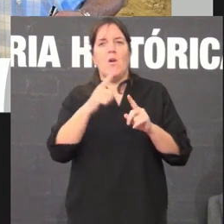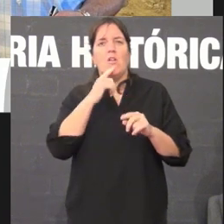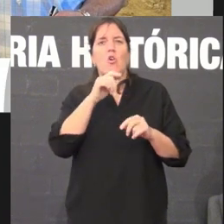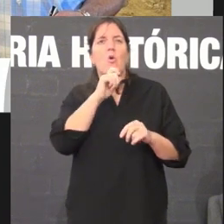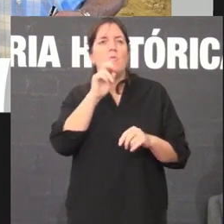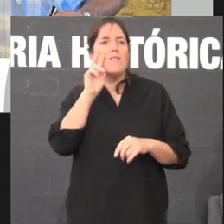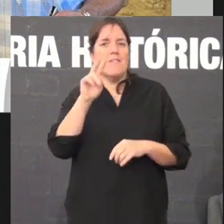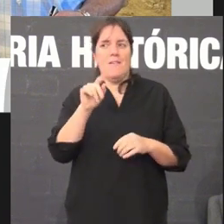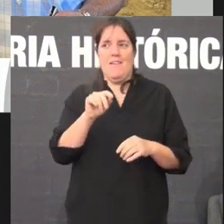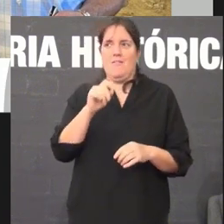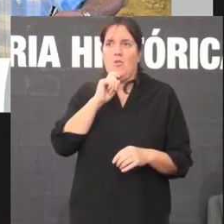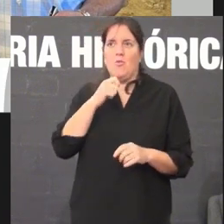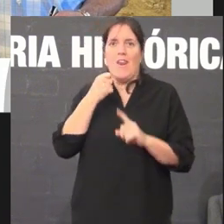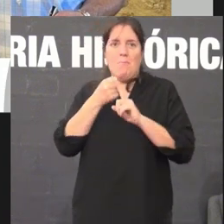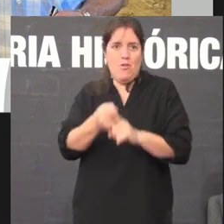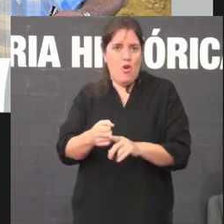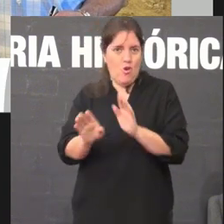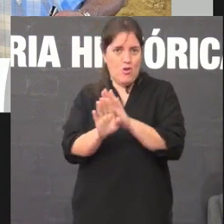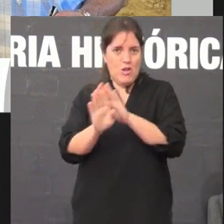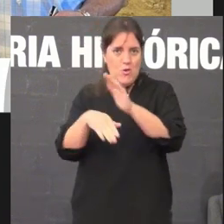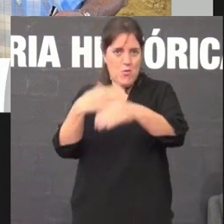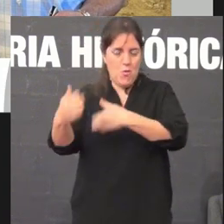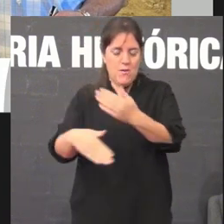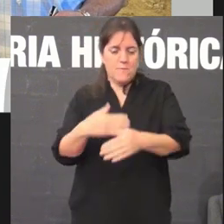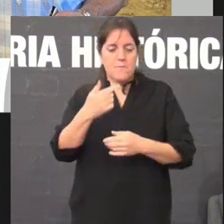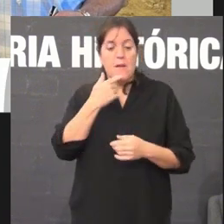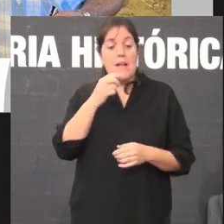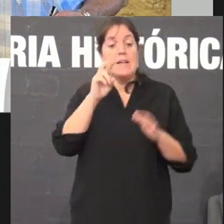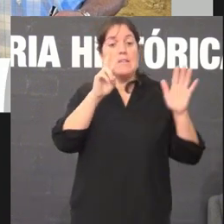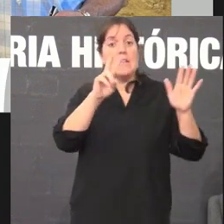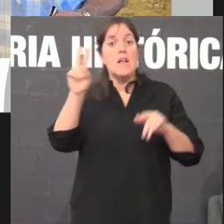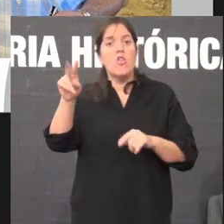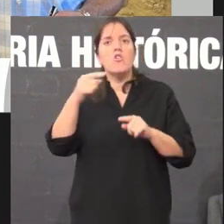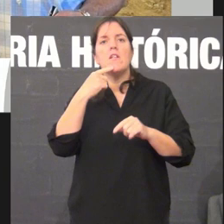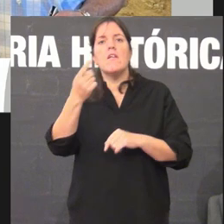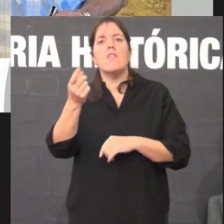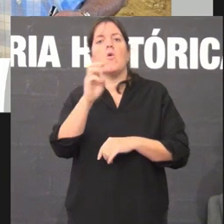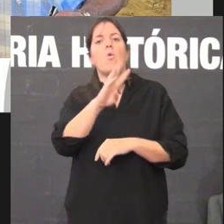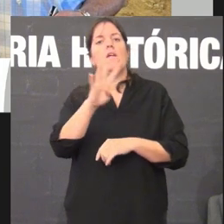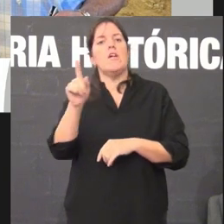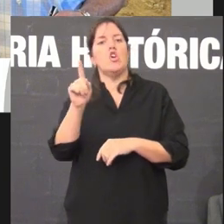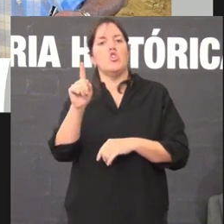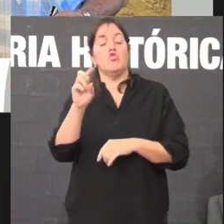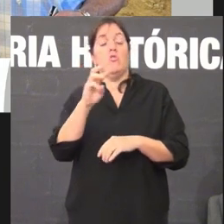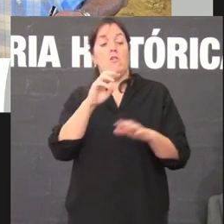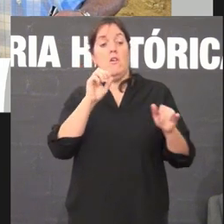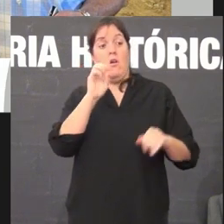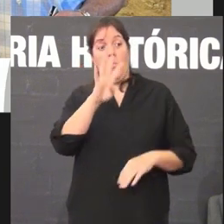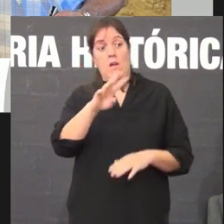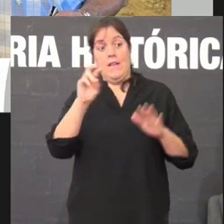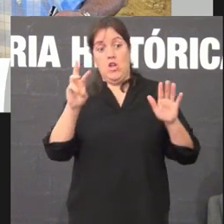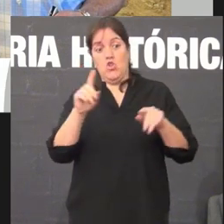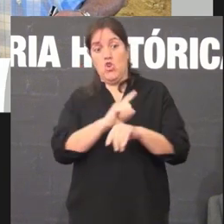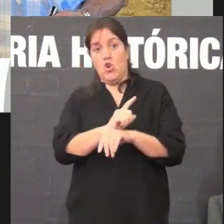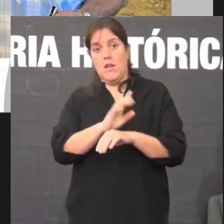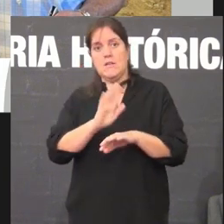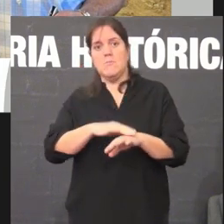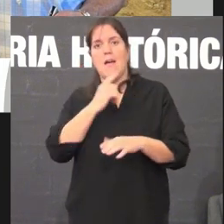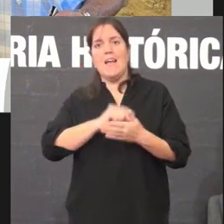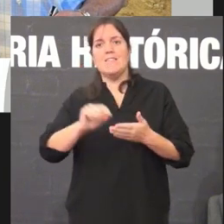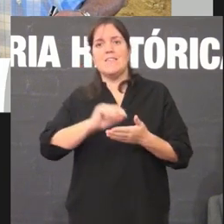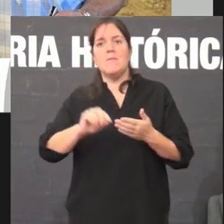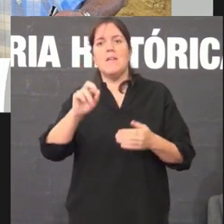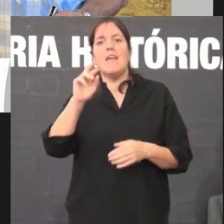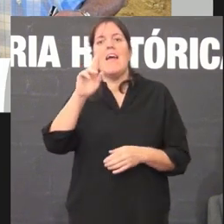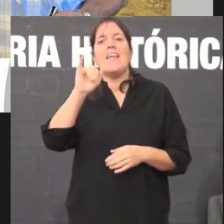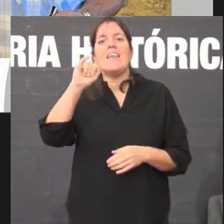a represión até o final danlle 48 horas a un taxista en Rianxo para escribir Rianxo